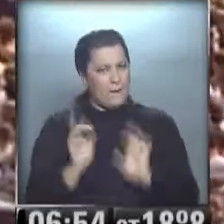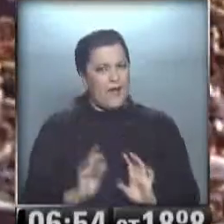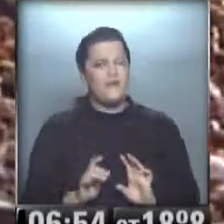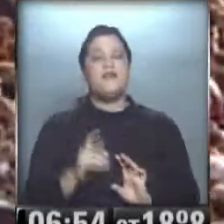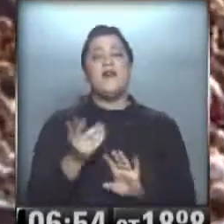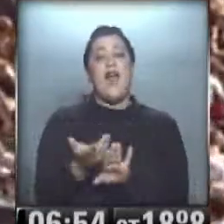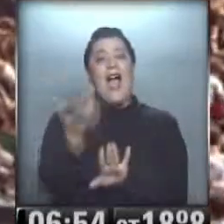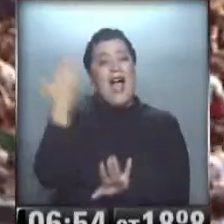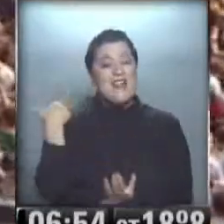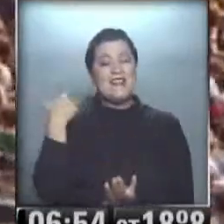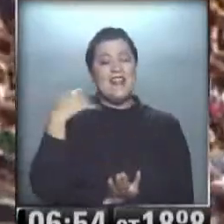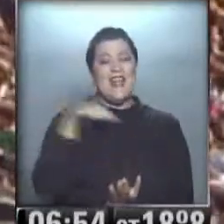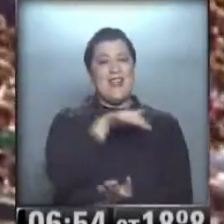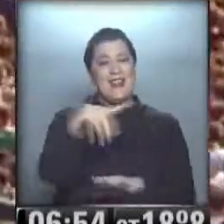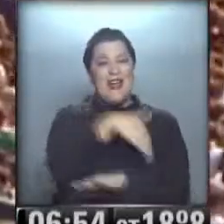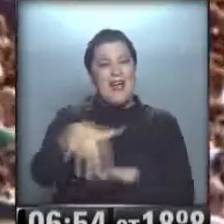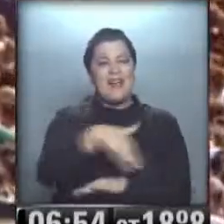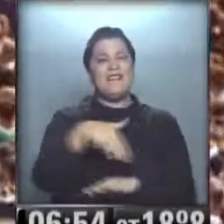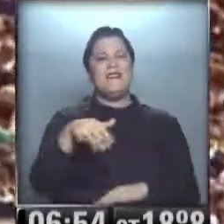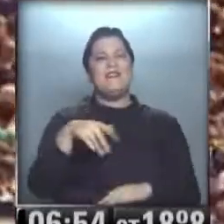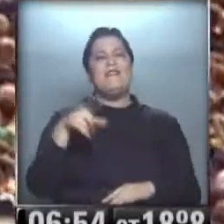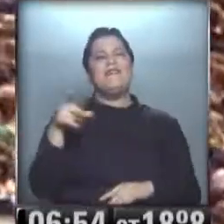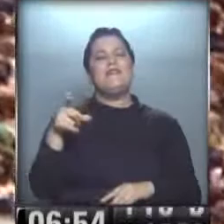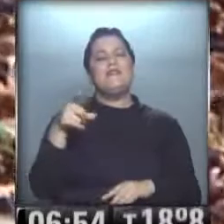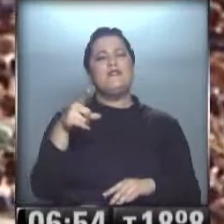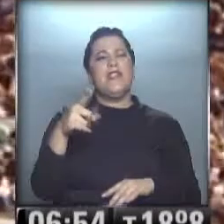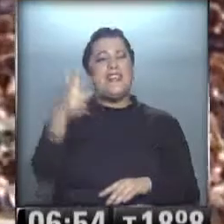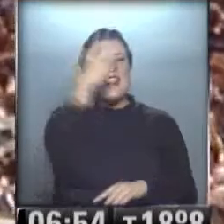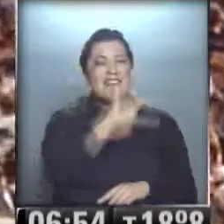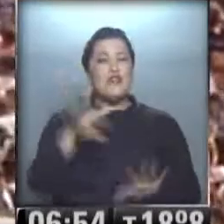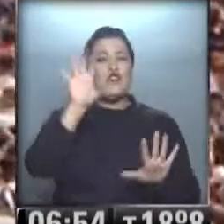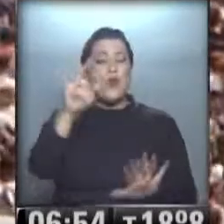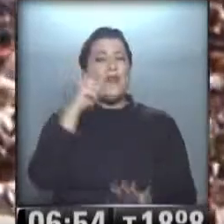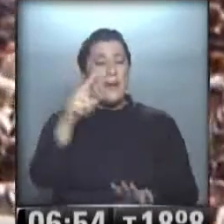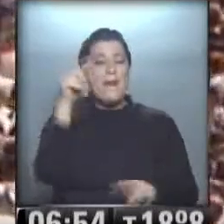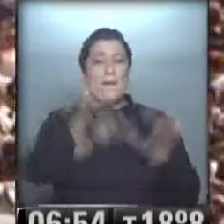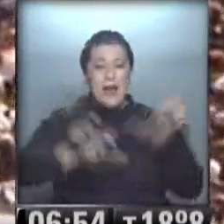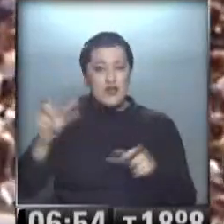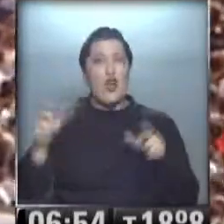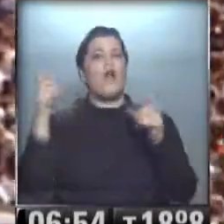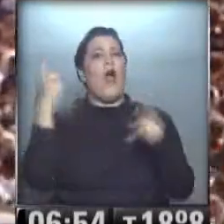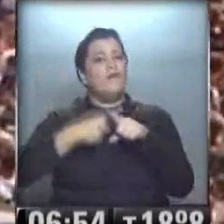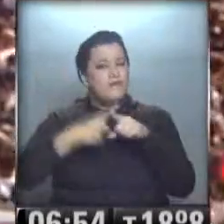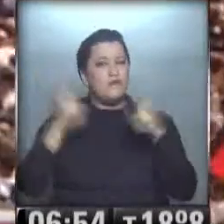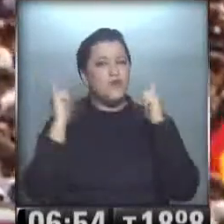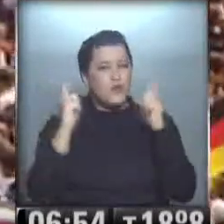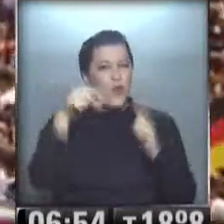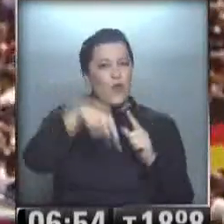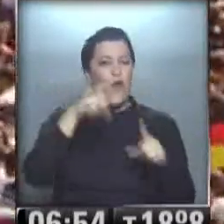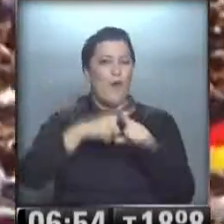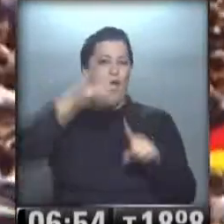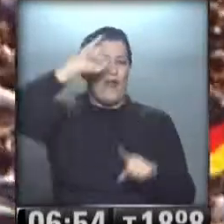en las calles de Verdín, más de 350.000 personas celebraron el triunfo y el campeonato de Alemania,